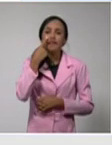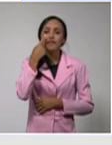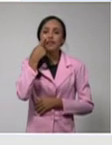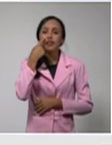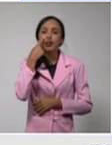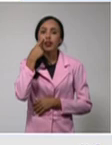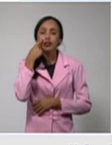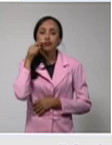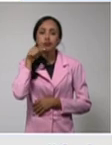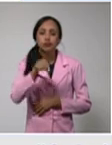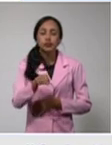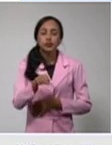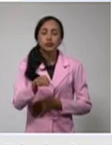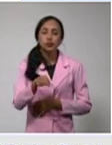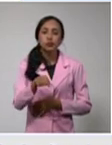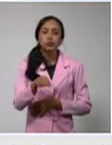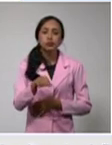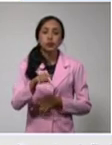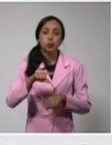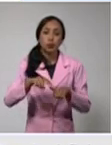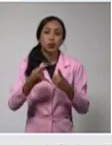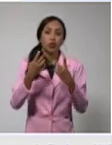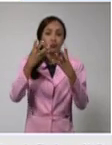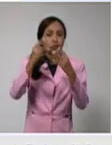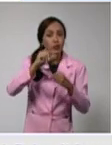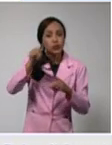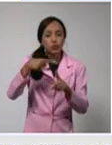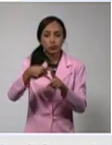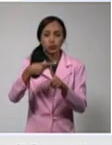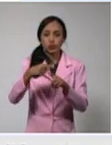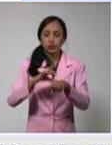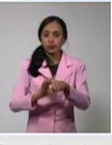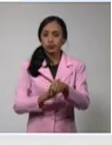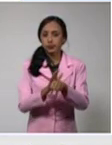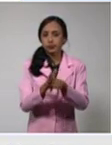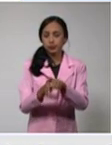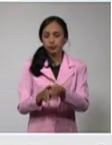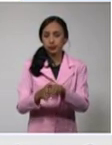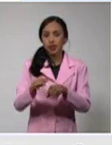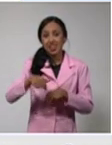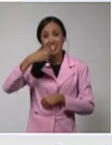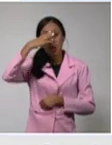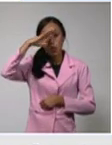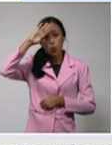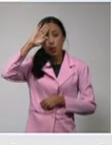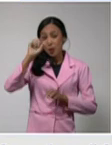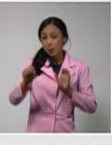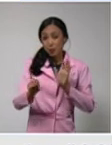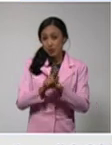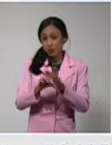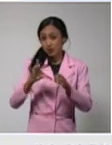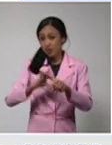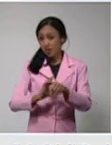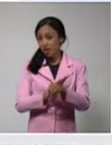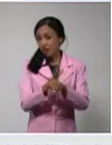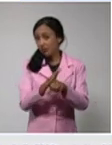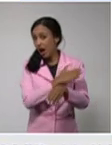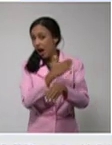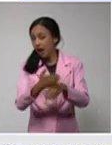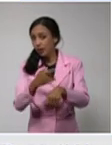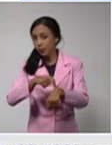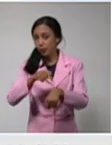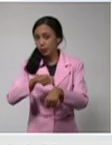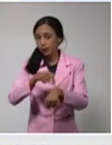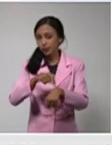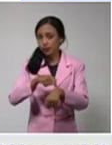incidencia acumulada por COVID-19 en Cuba desde el inicio de la pandemia. Y ahí ustedes la